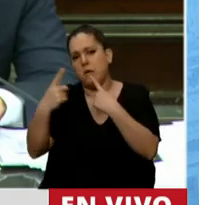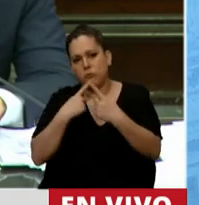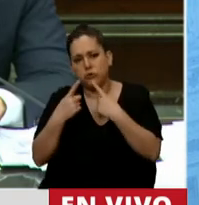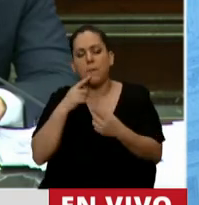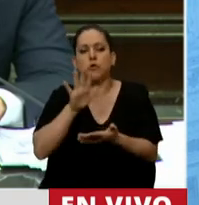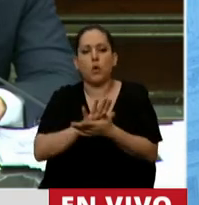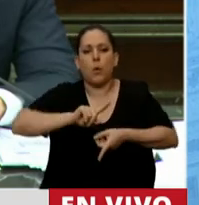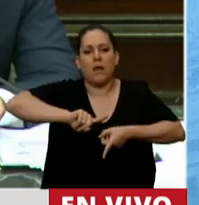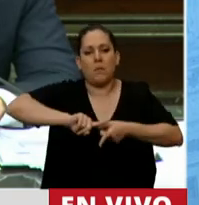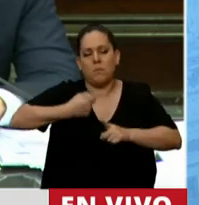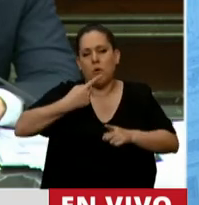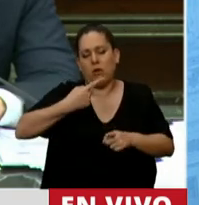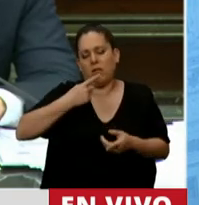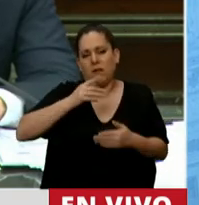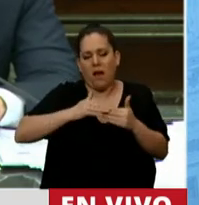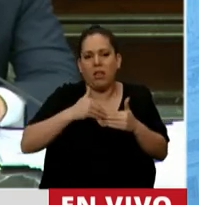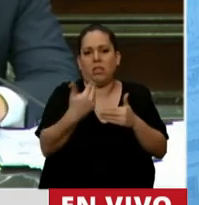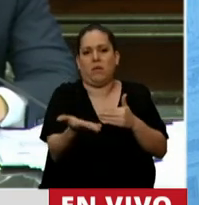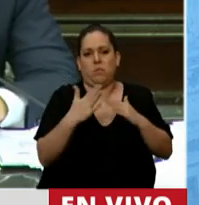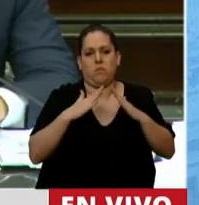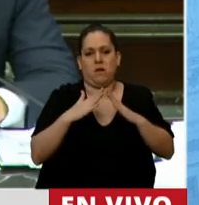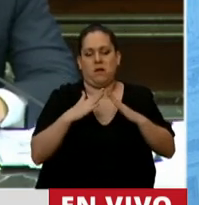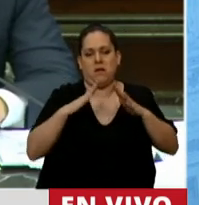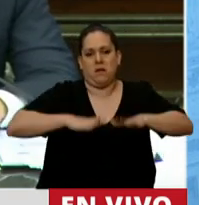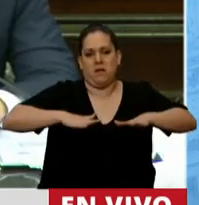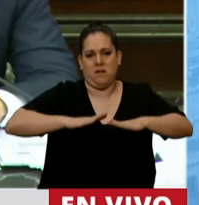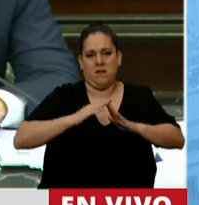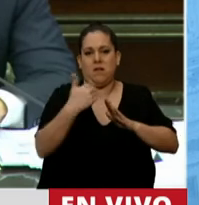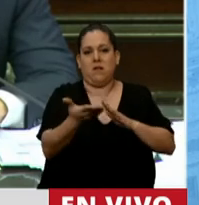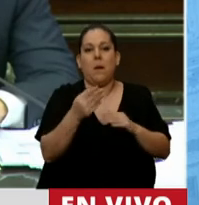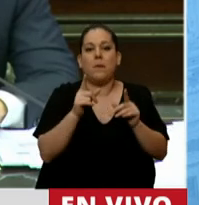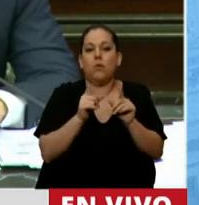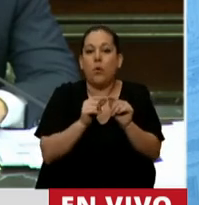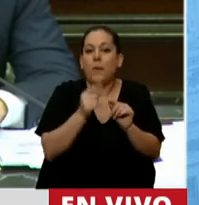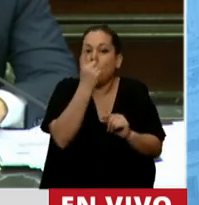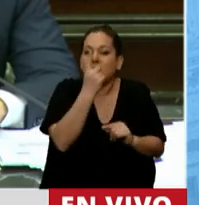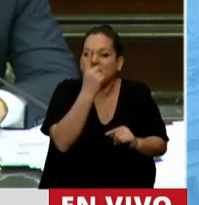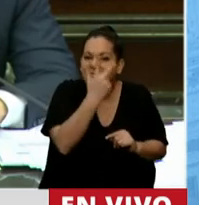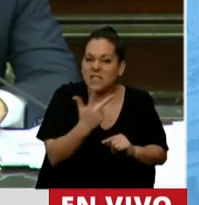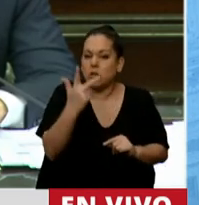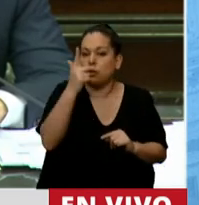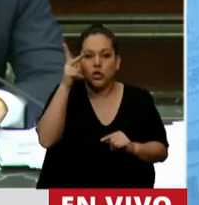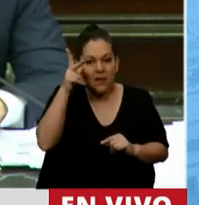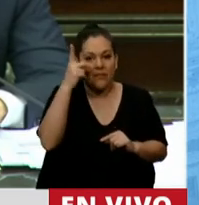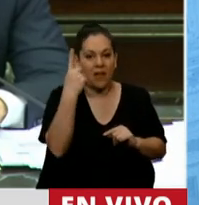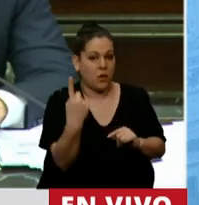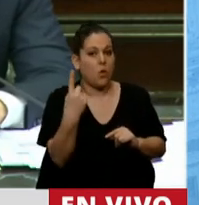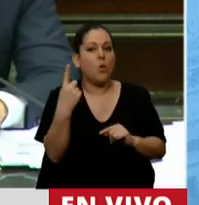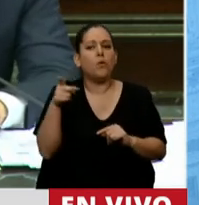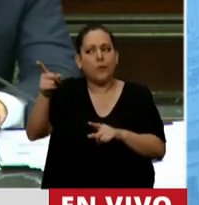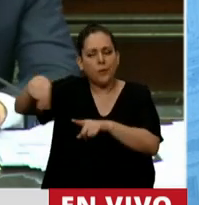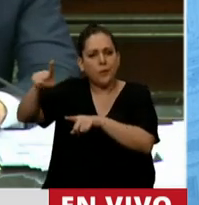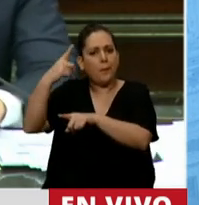-pandemia y las respuestas son contradictorias. Pregunta 381. ¿Se confía en que una vez